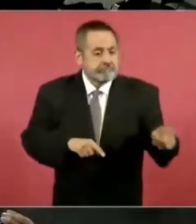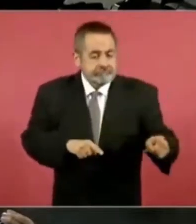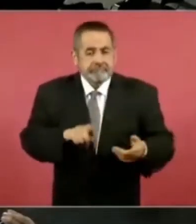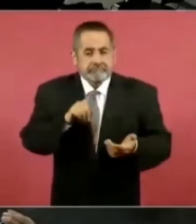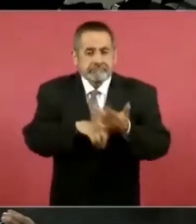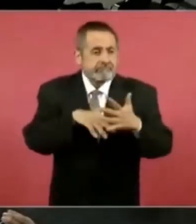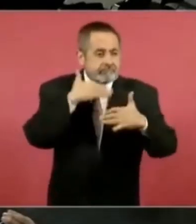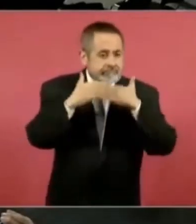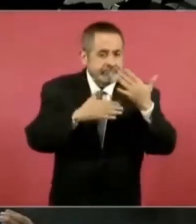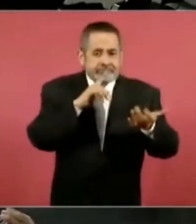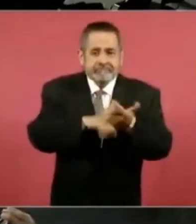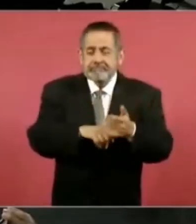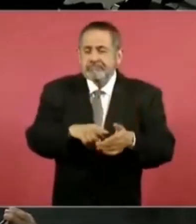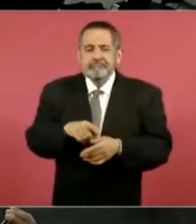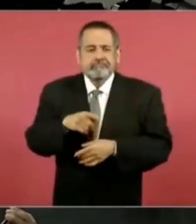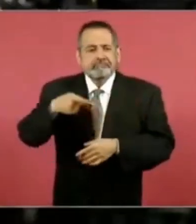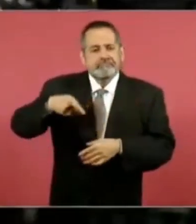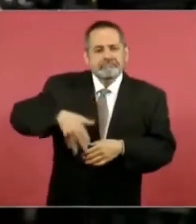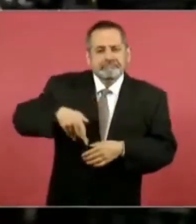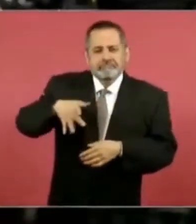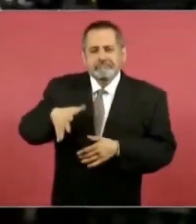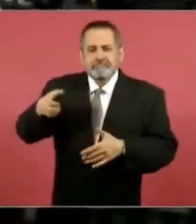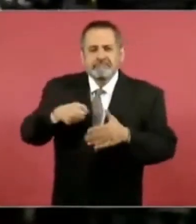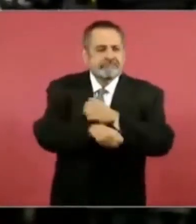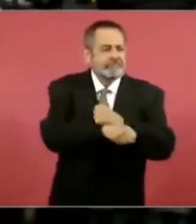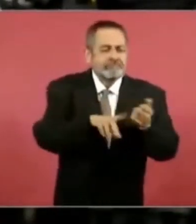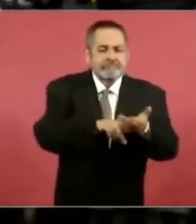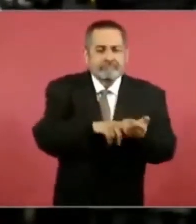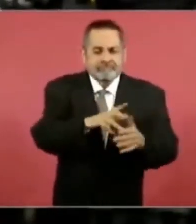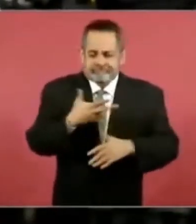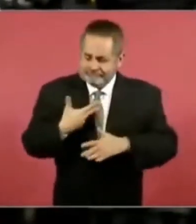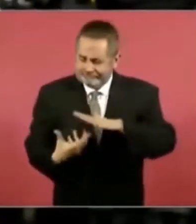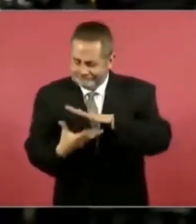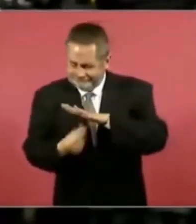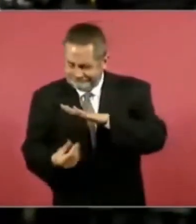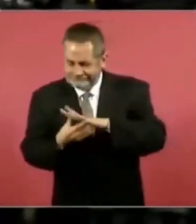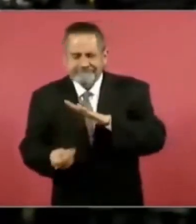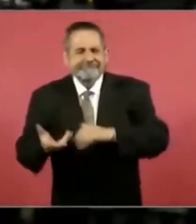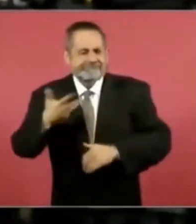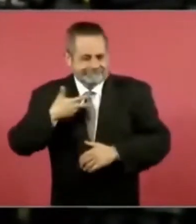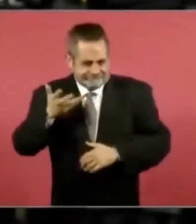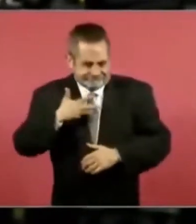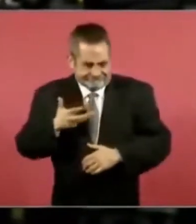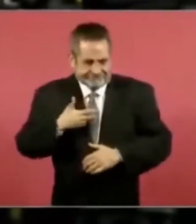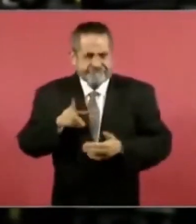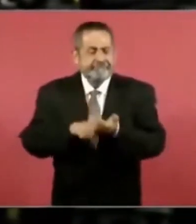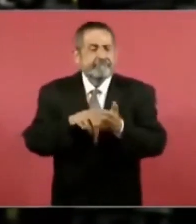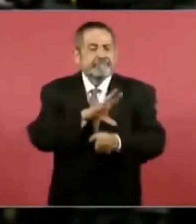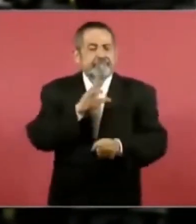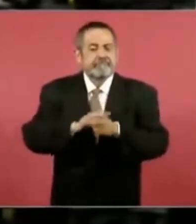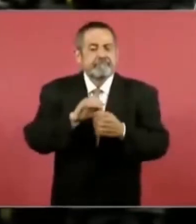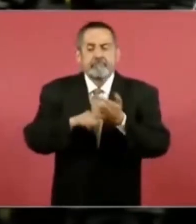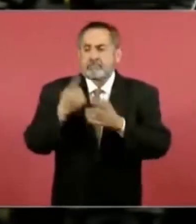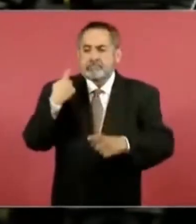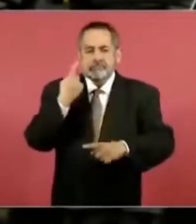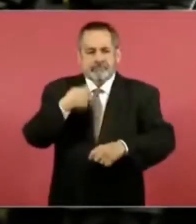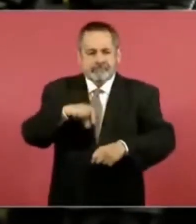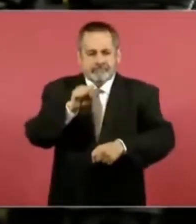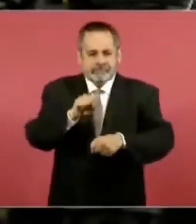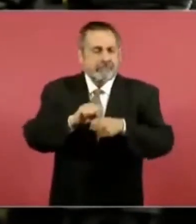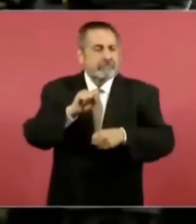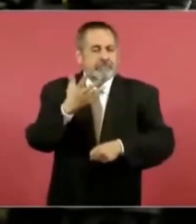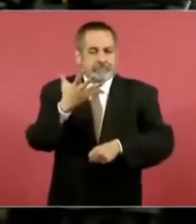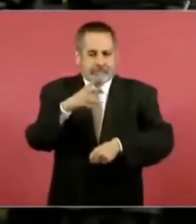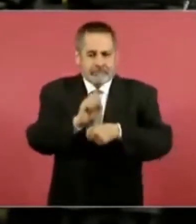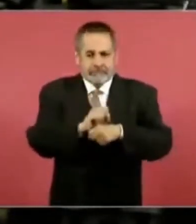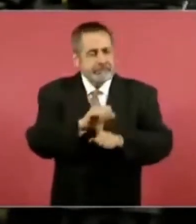en su modalidad de prostitución. Tenemos las copias. Además, consultamos durante estas cinco semanas al Instituto